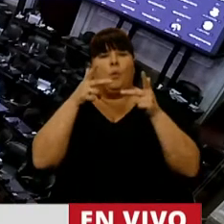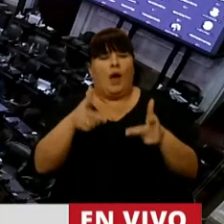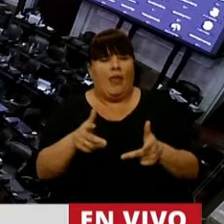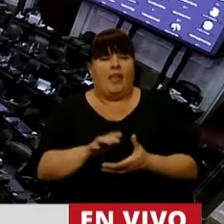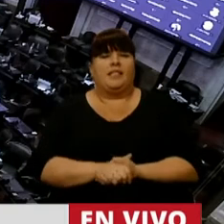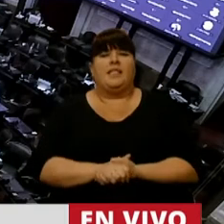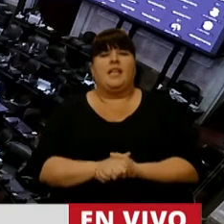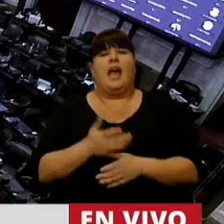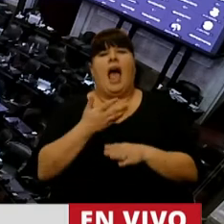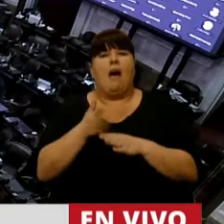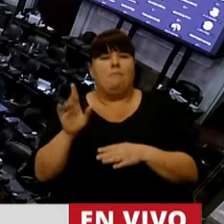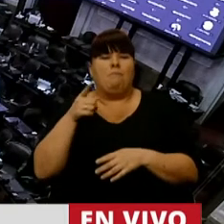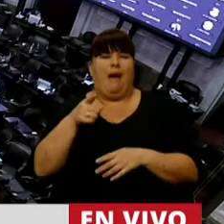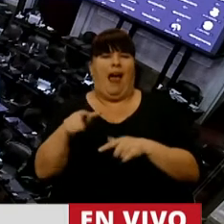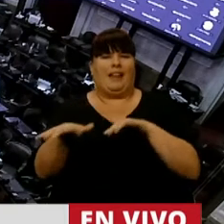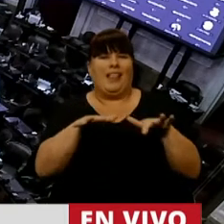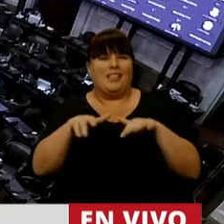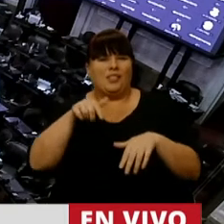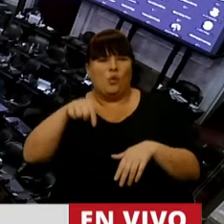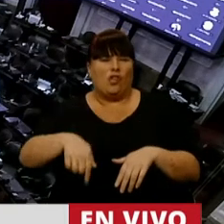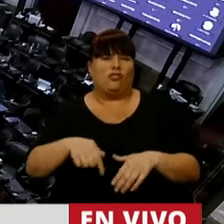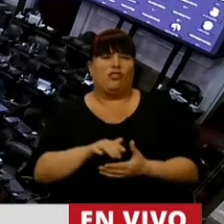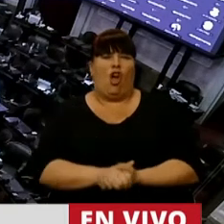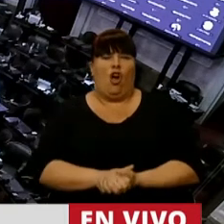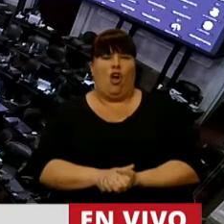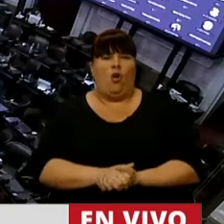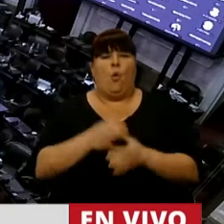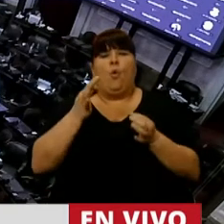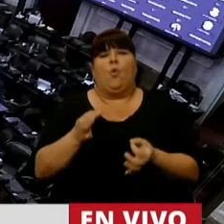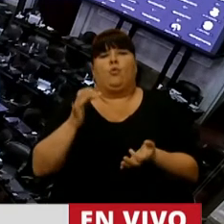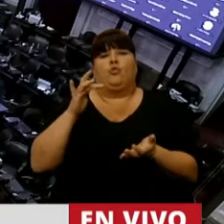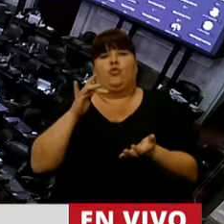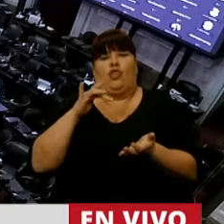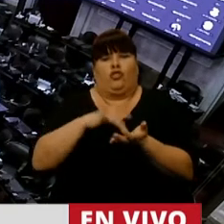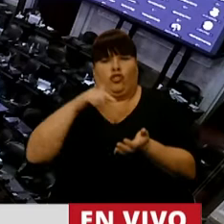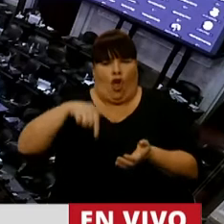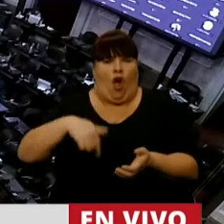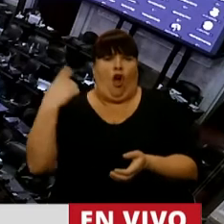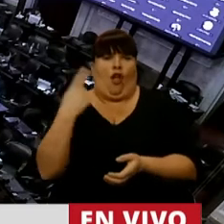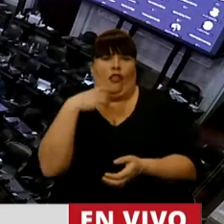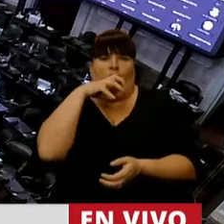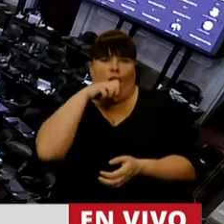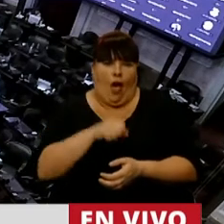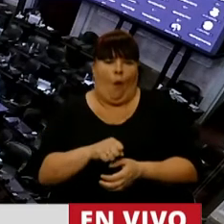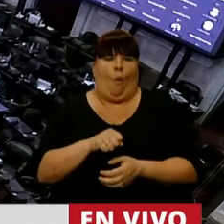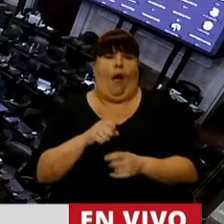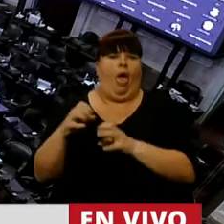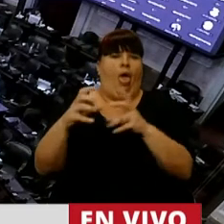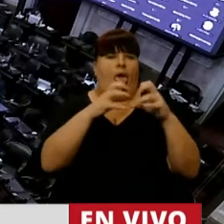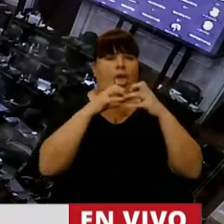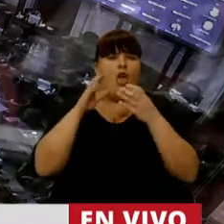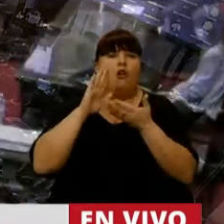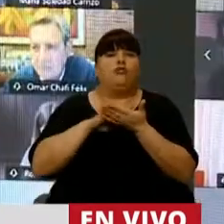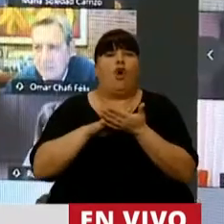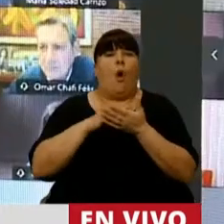que más allá de toda esta situación que nos tocó presenciar y soportar durante la discusión de este